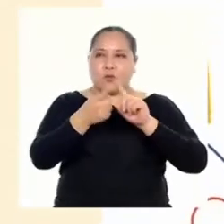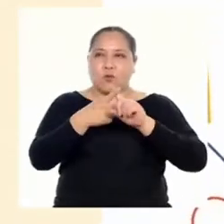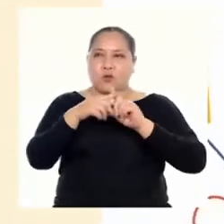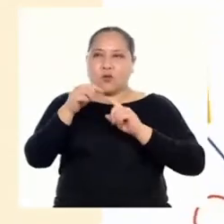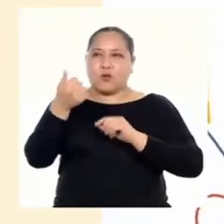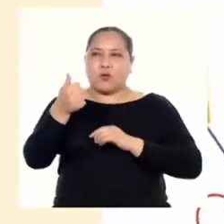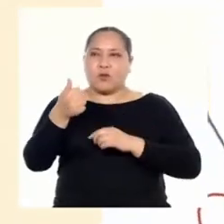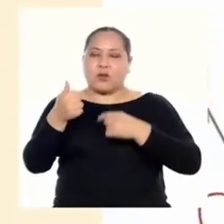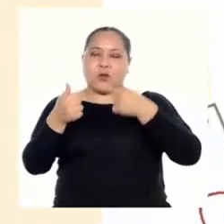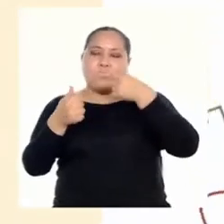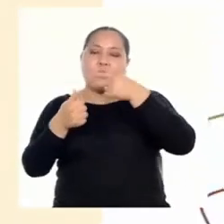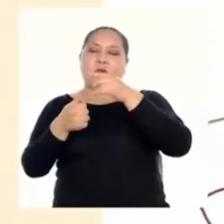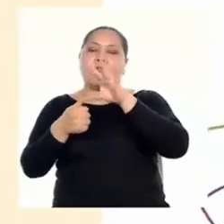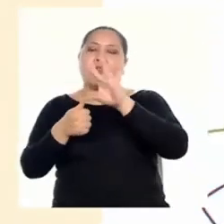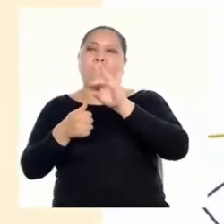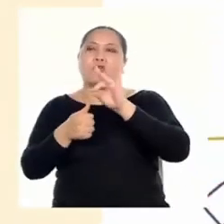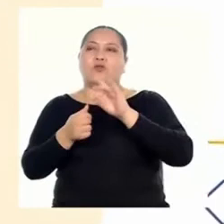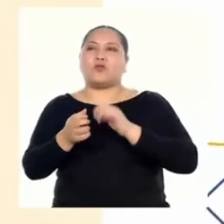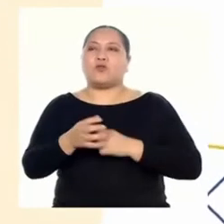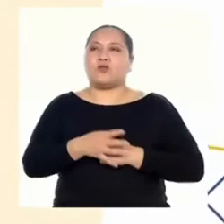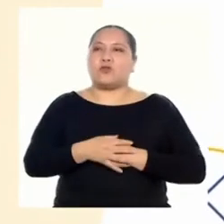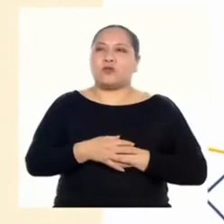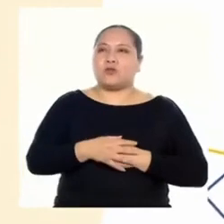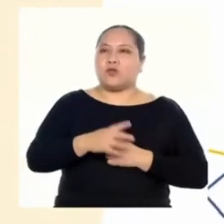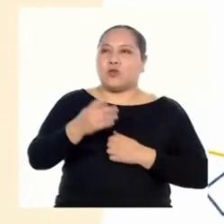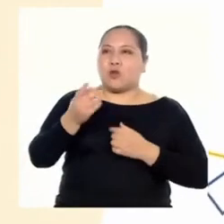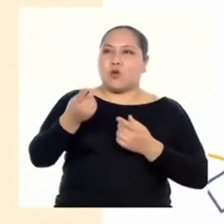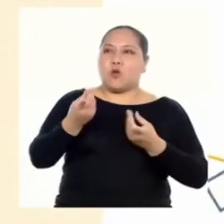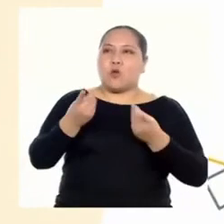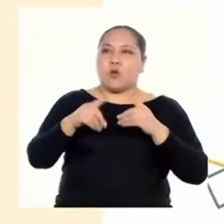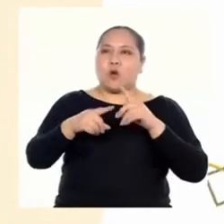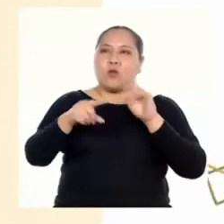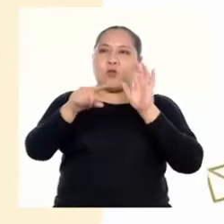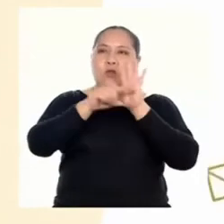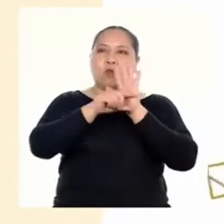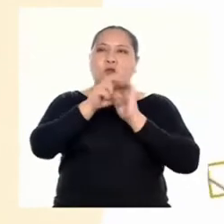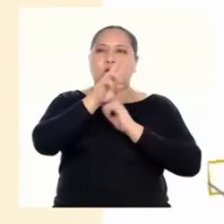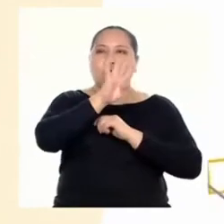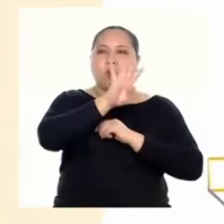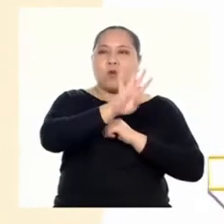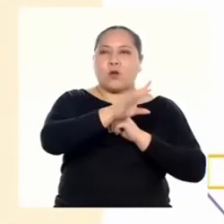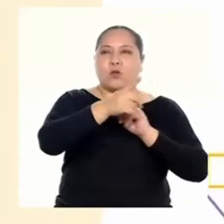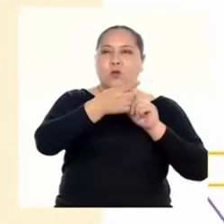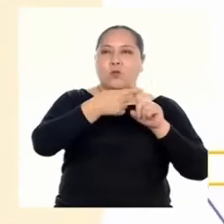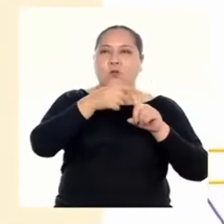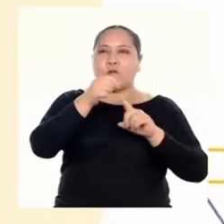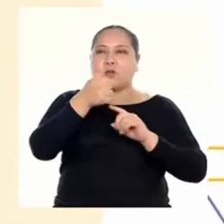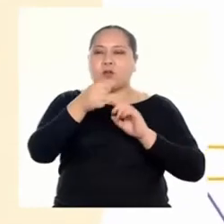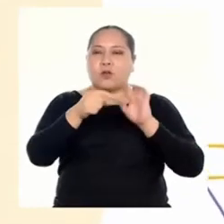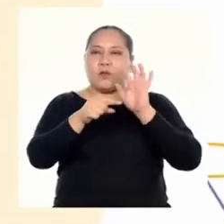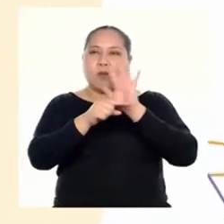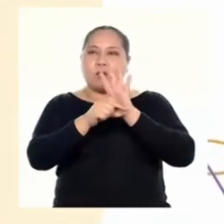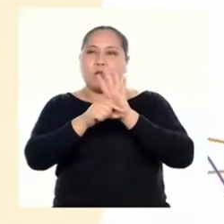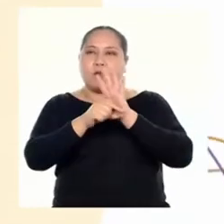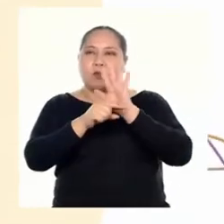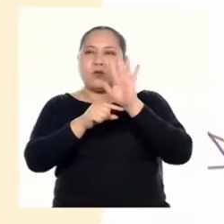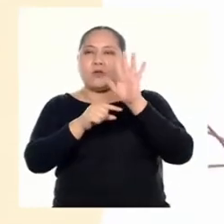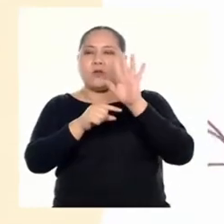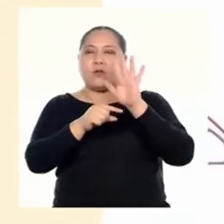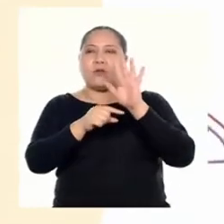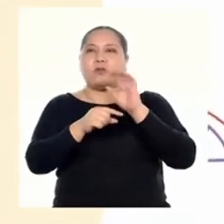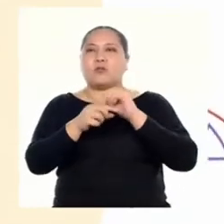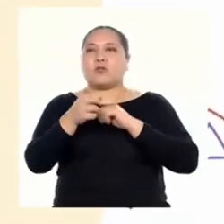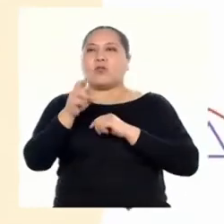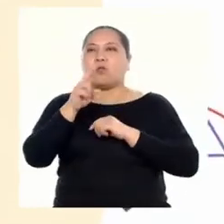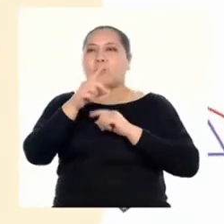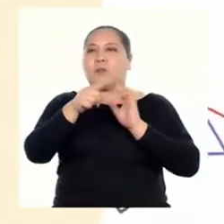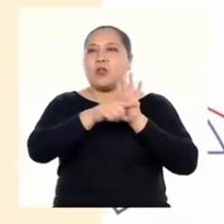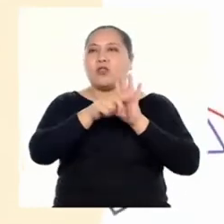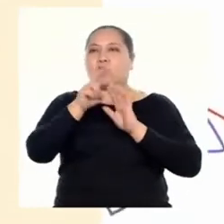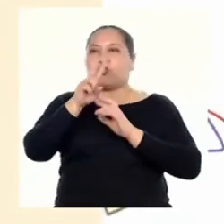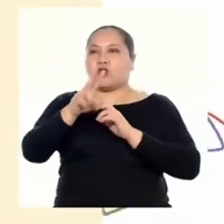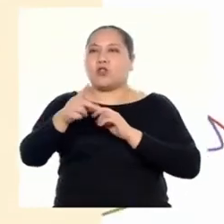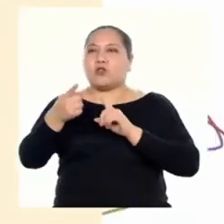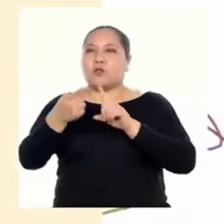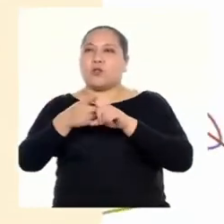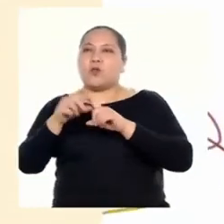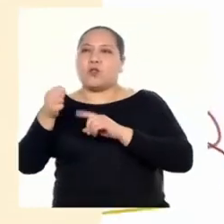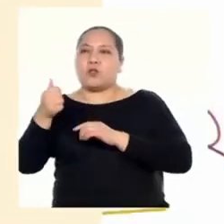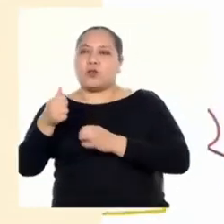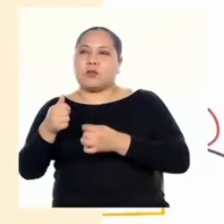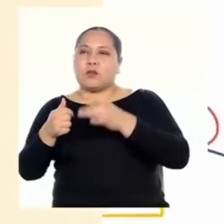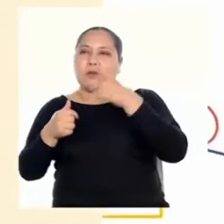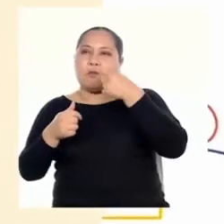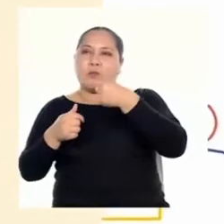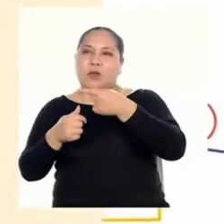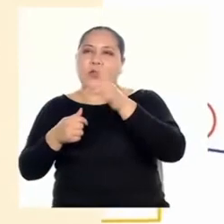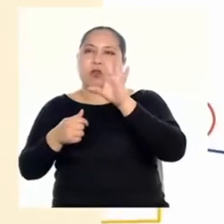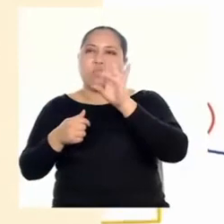elevado a menos 8. Al momento de restar 4 por 10 a la menos 6 menos 2 por 10 a la menos 8, nos